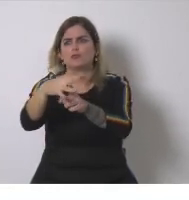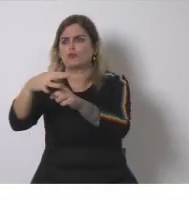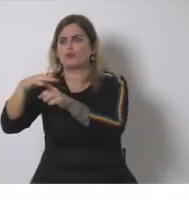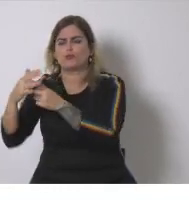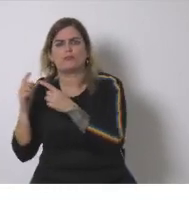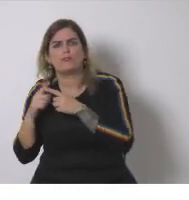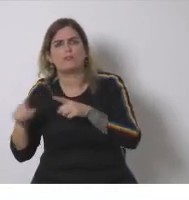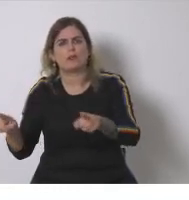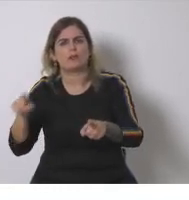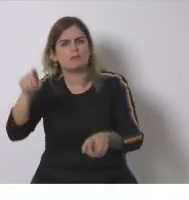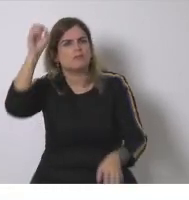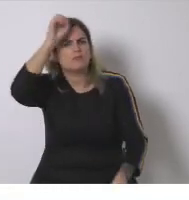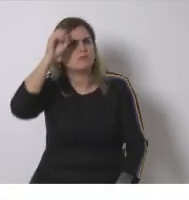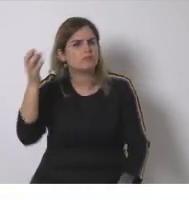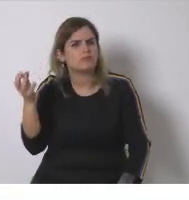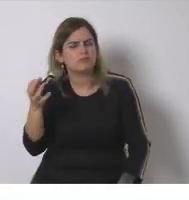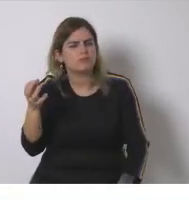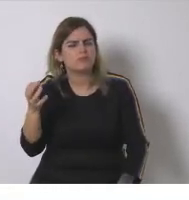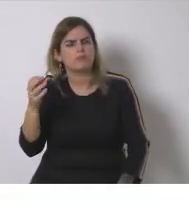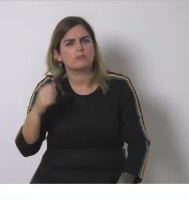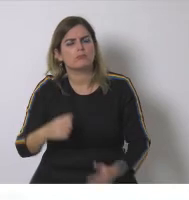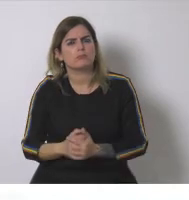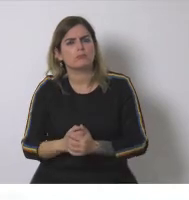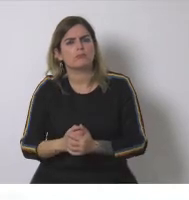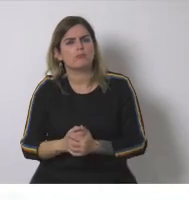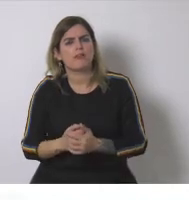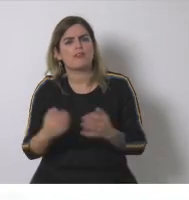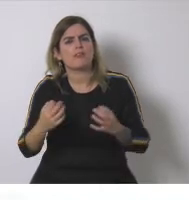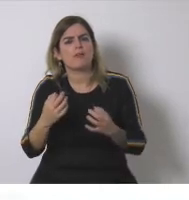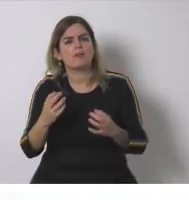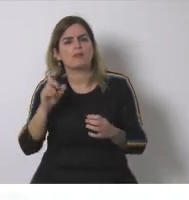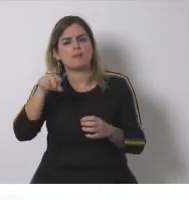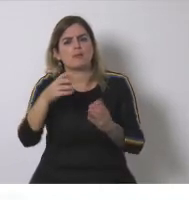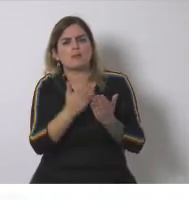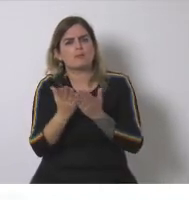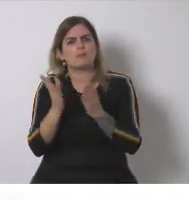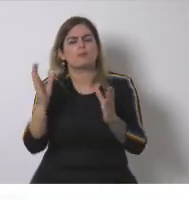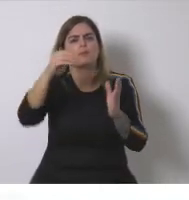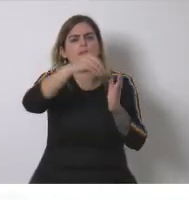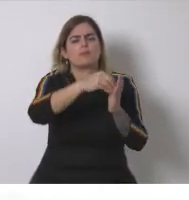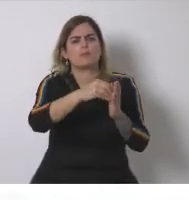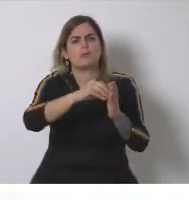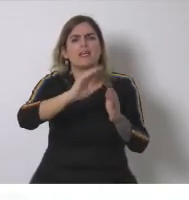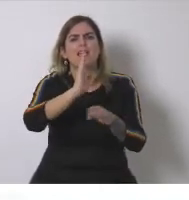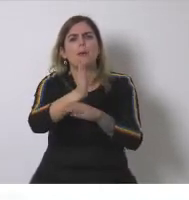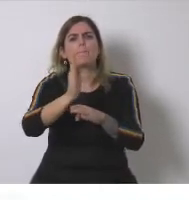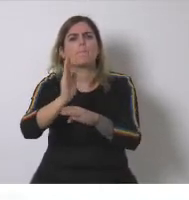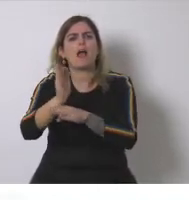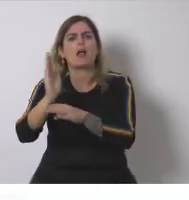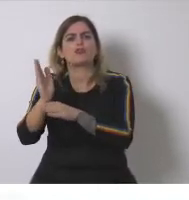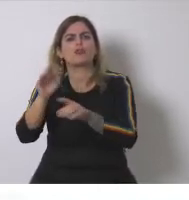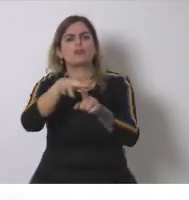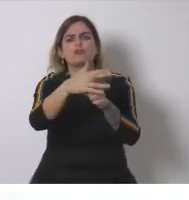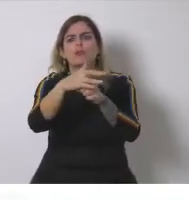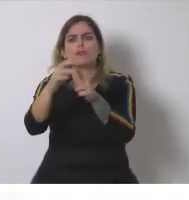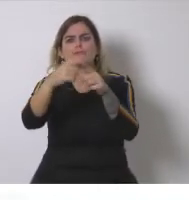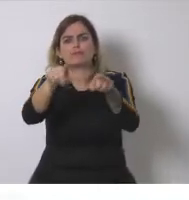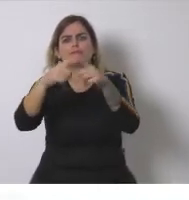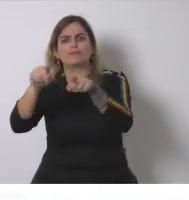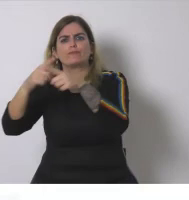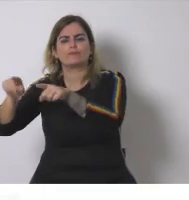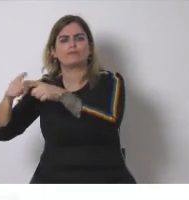impacto sería diferente ¿no creéis que en UNED deberíais incorporar esta visión de todos los